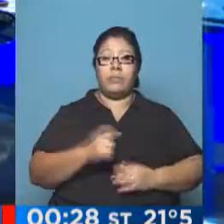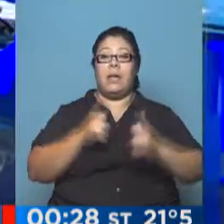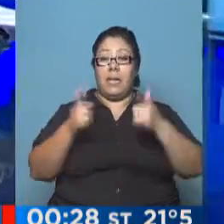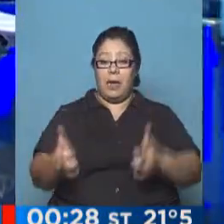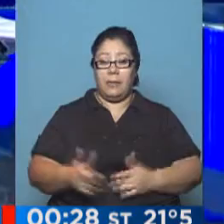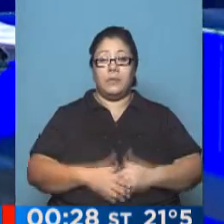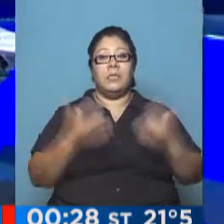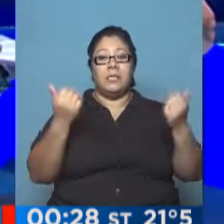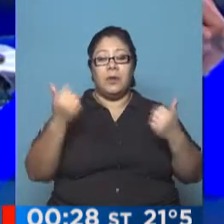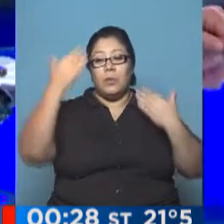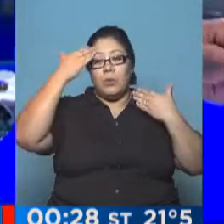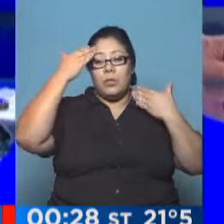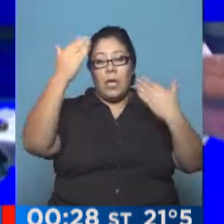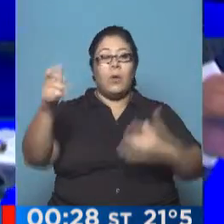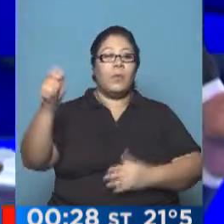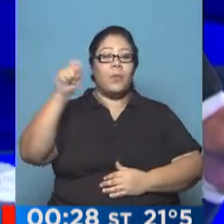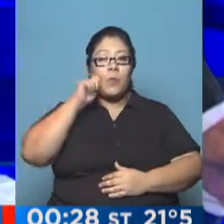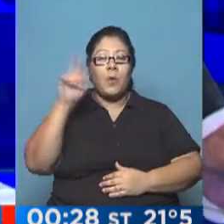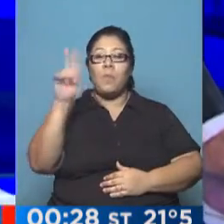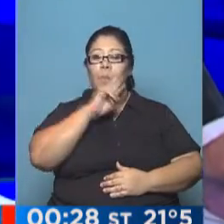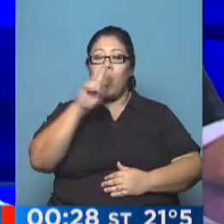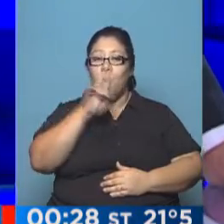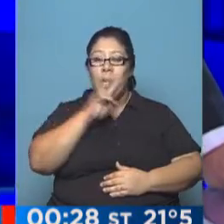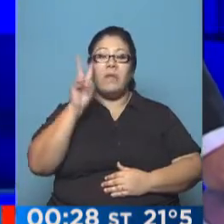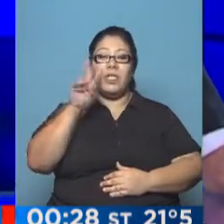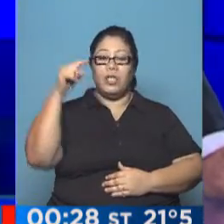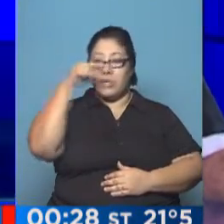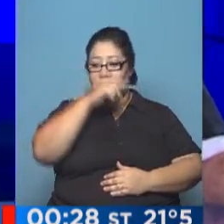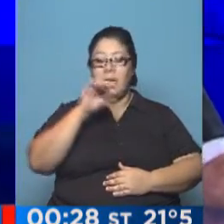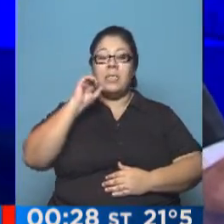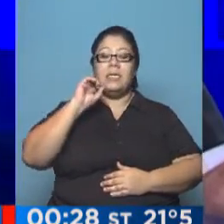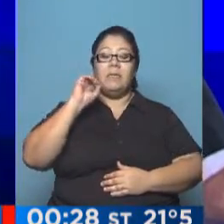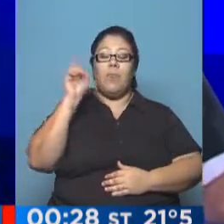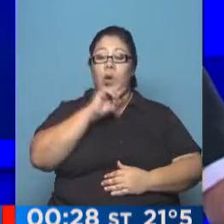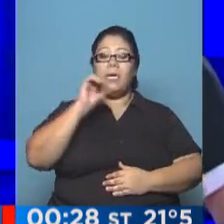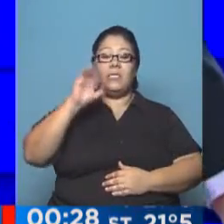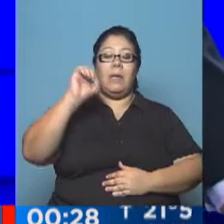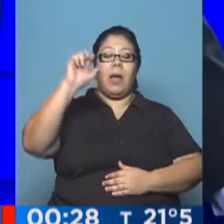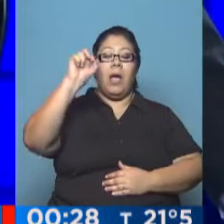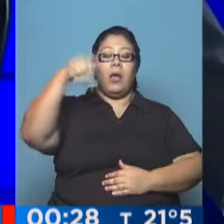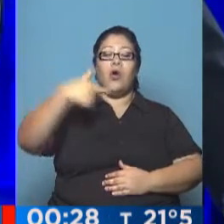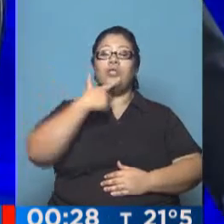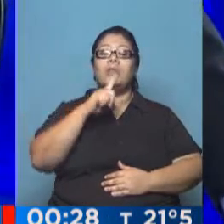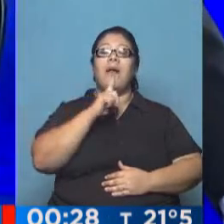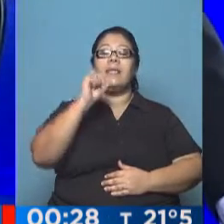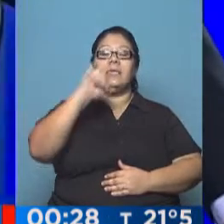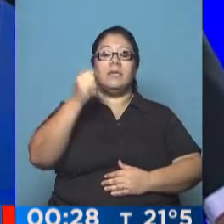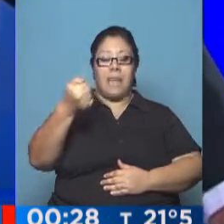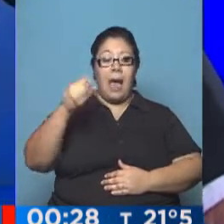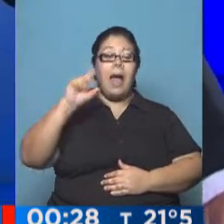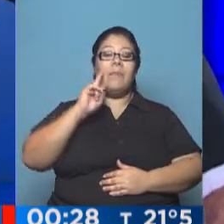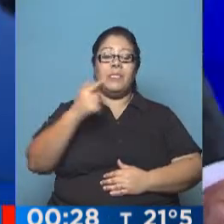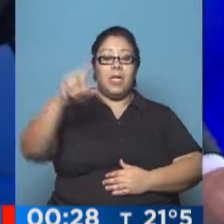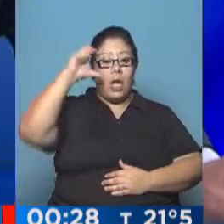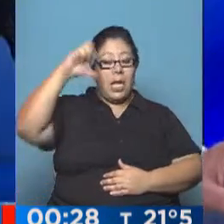Nos despedimos y le mandamos un beso a una espectadora de Visión 7 Resumen, a Constanza Lemus, que cumplió 15 años. Es lo mejor para vos. A ustedes,